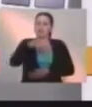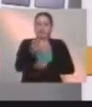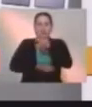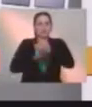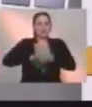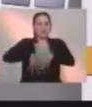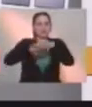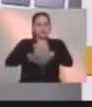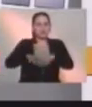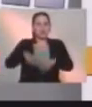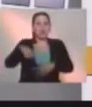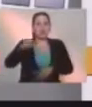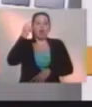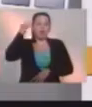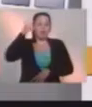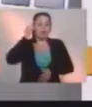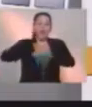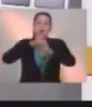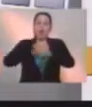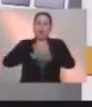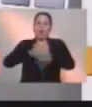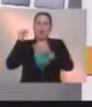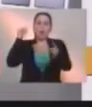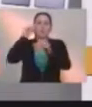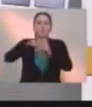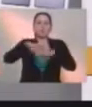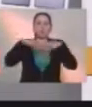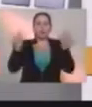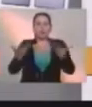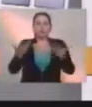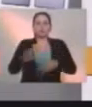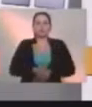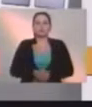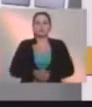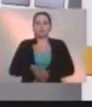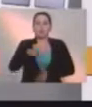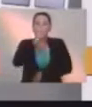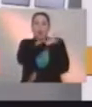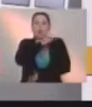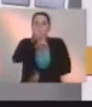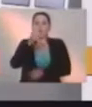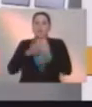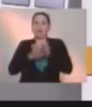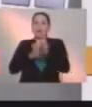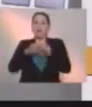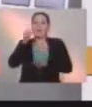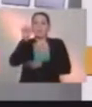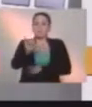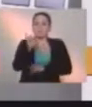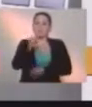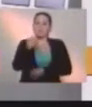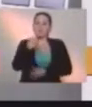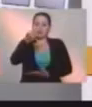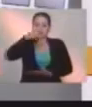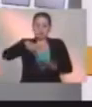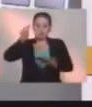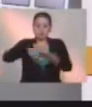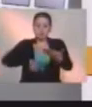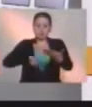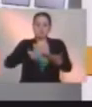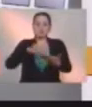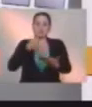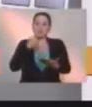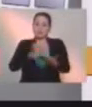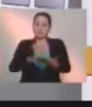escogido, día y hora y objeto general que se persiga. Las autoridades en el mismo acto del recibo de la participación deberán estampar en el